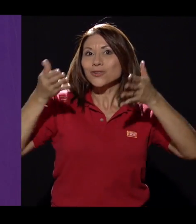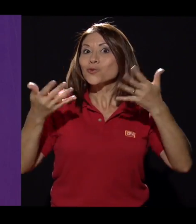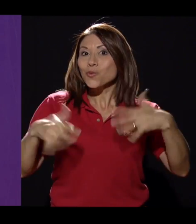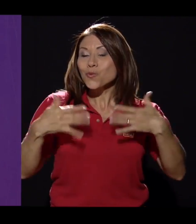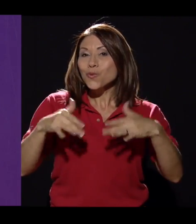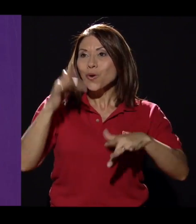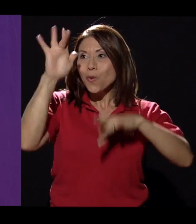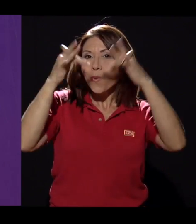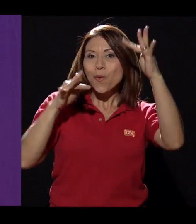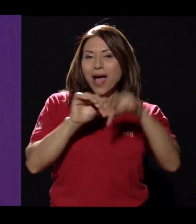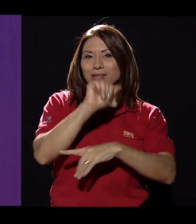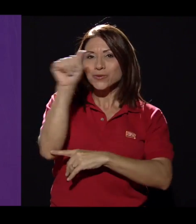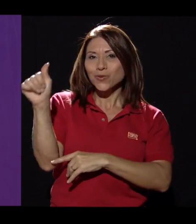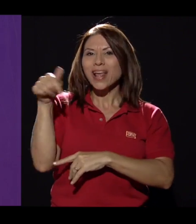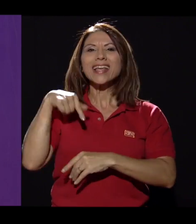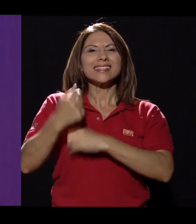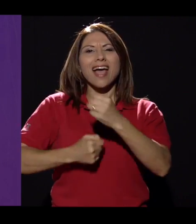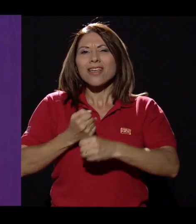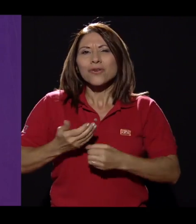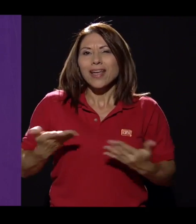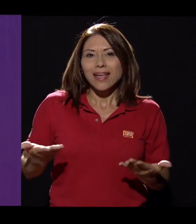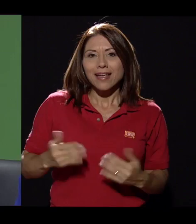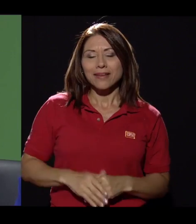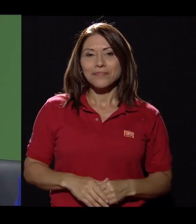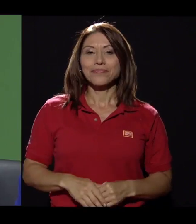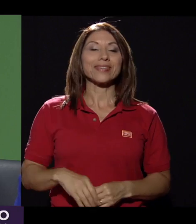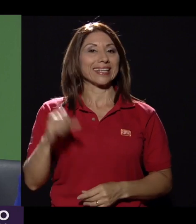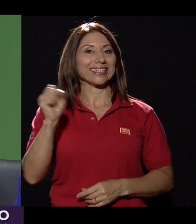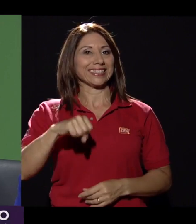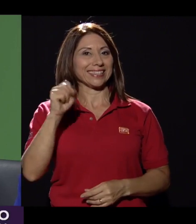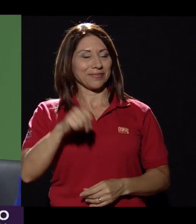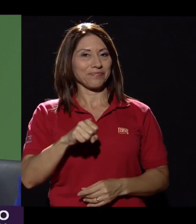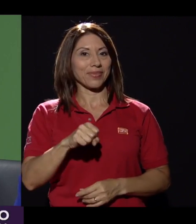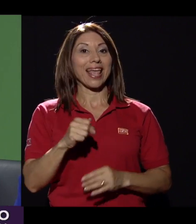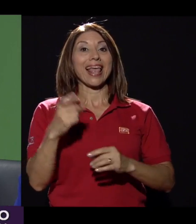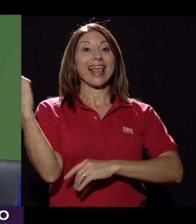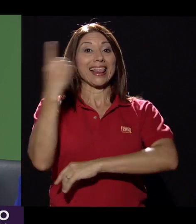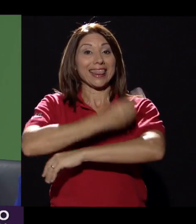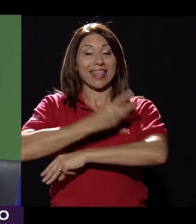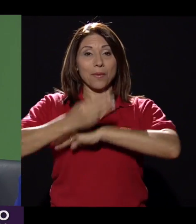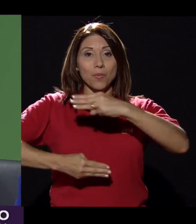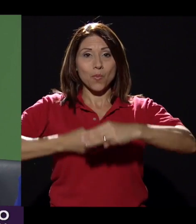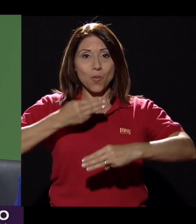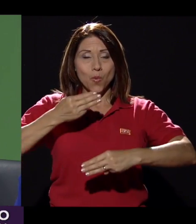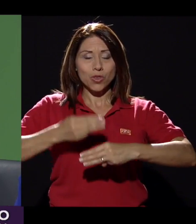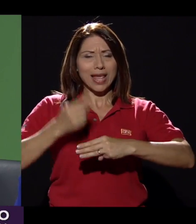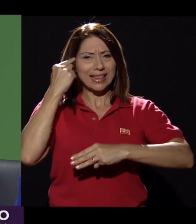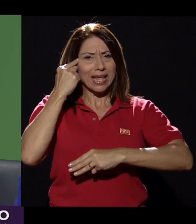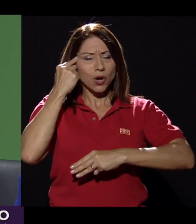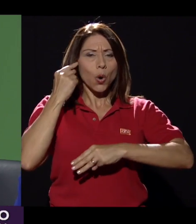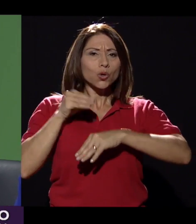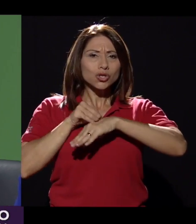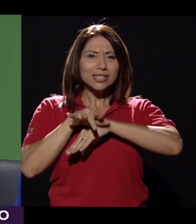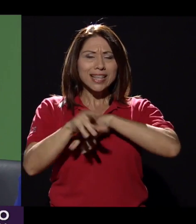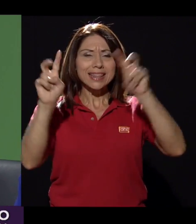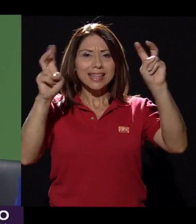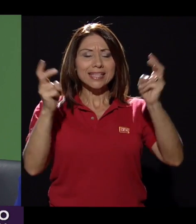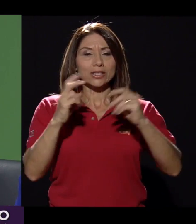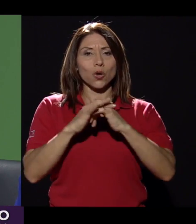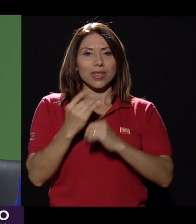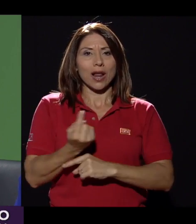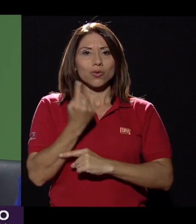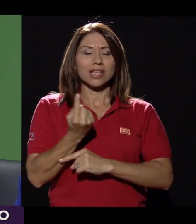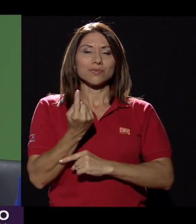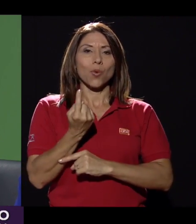qué viene para este año porque también nos unimos a esta tradición. Sí, gracias. Siendo el 2 de abril el Día Mundial de la Concientización del